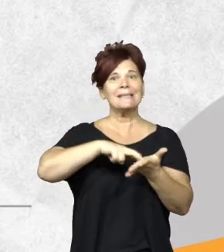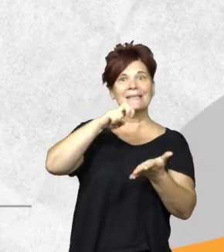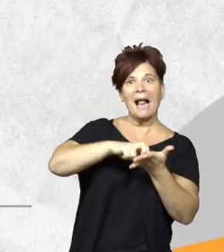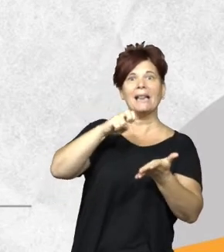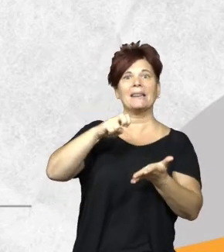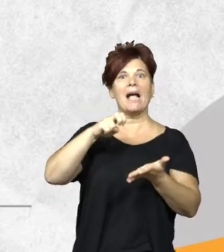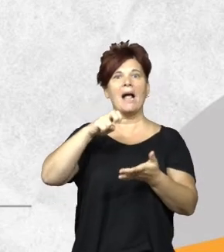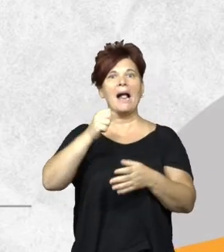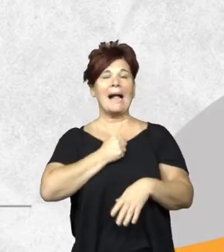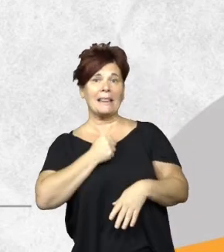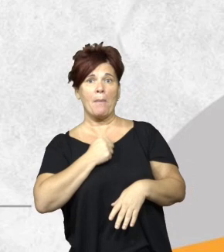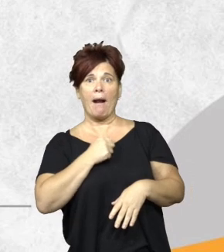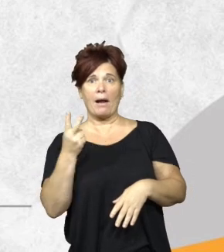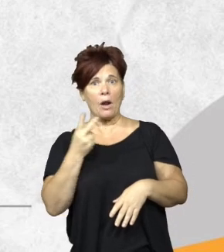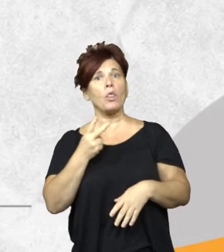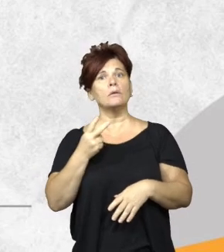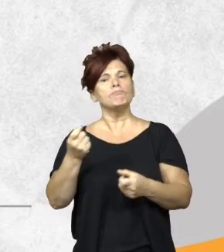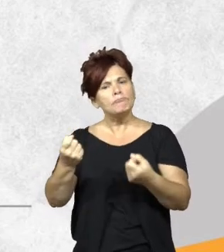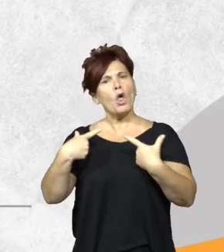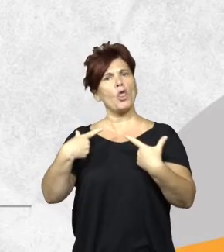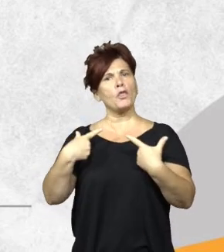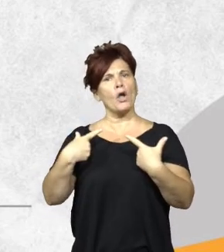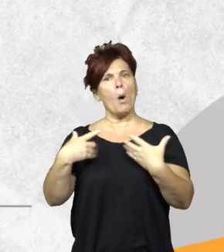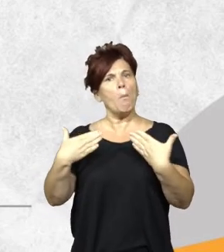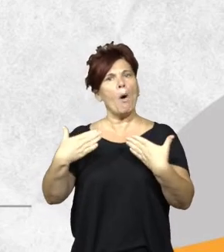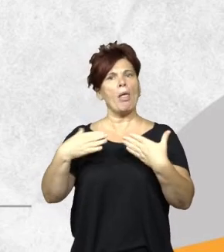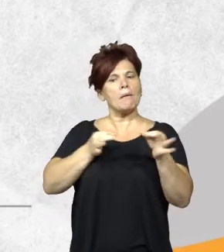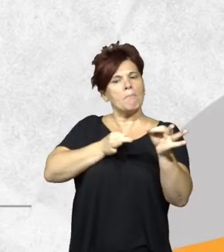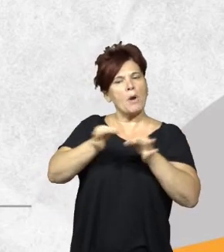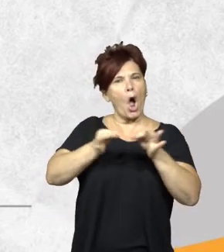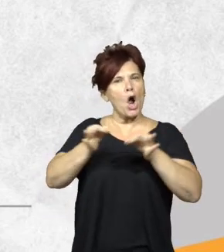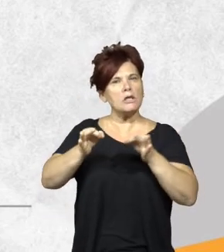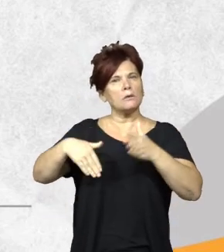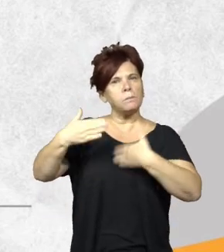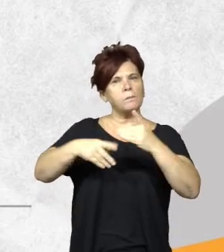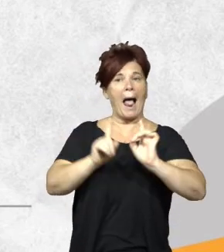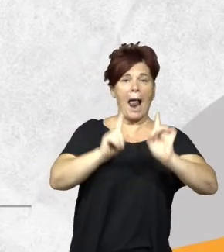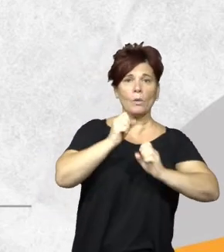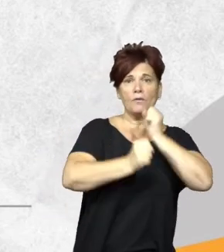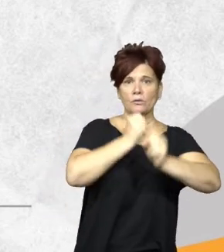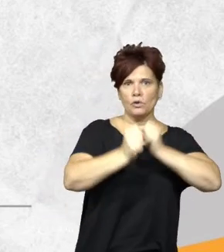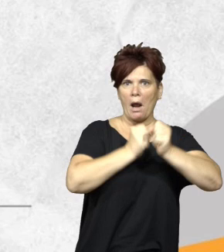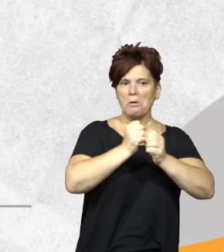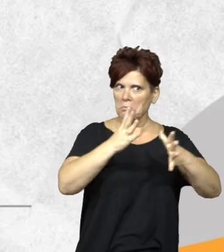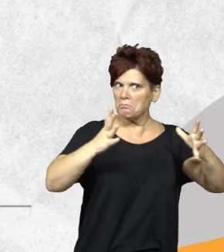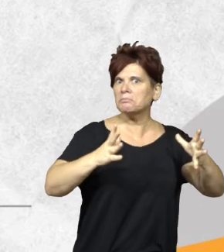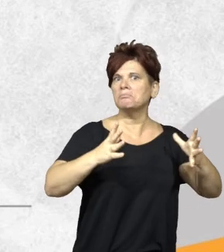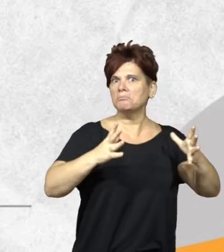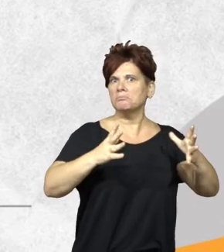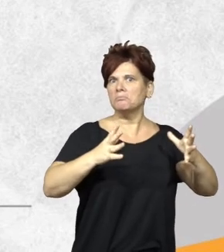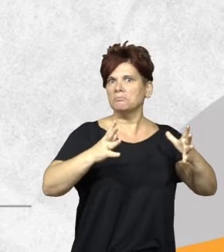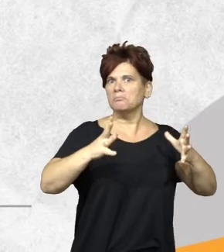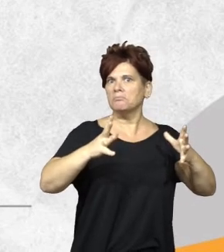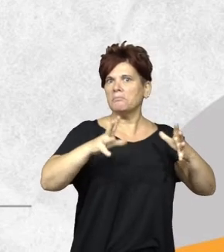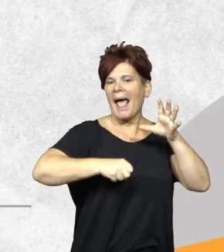Entonces, lo que ha dado pie a una serie de proyectos, algunos en funcionamiento de gran envergadura, para extraer este